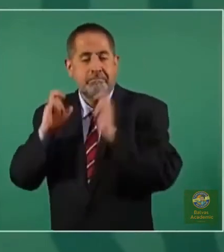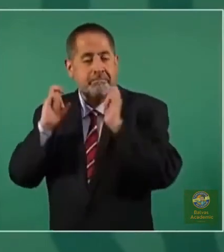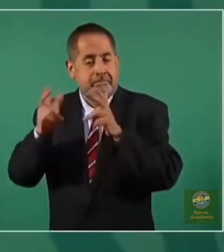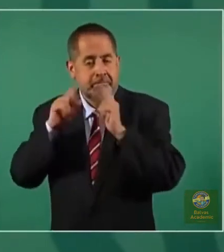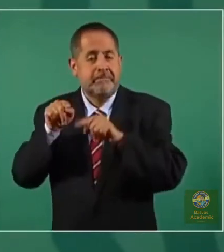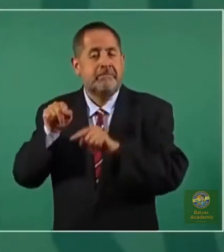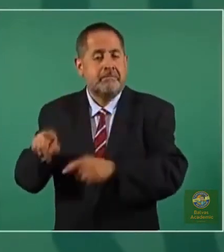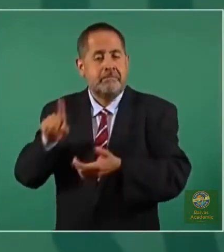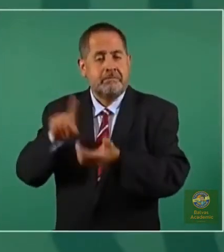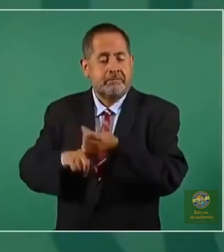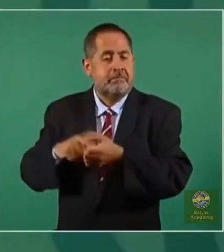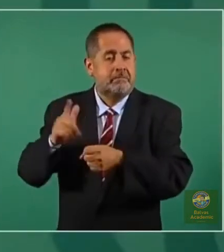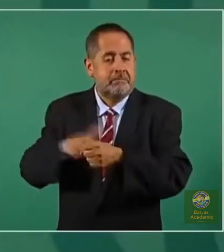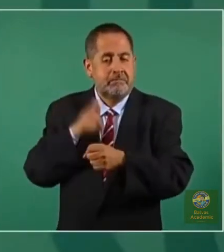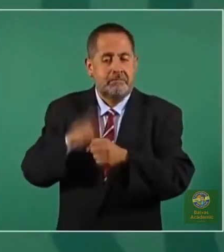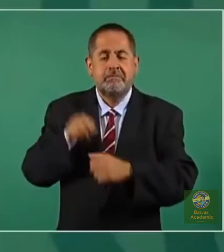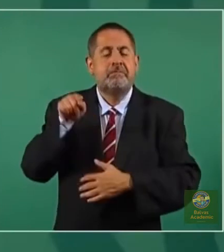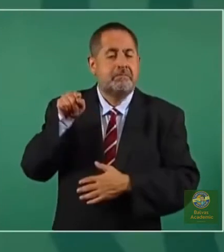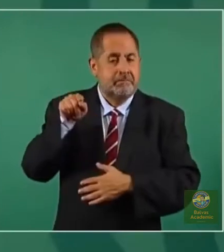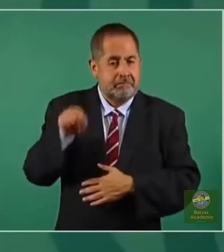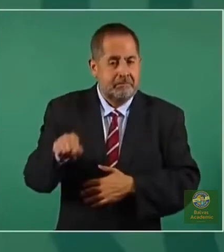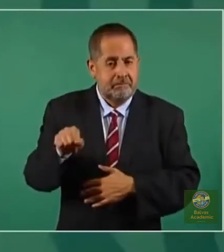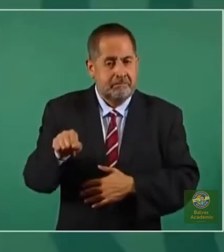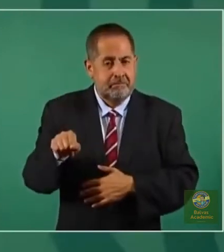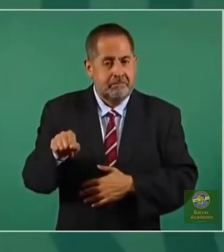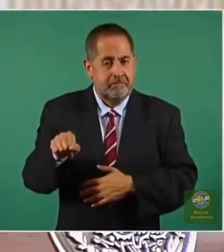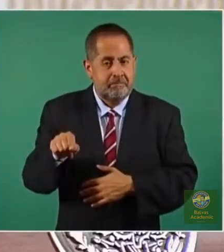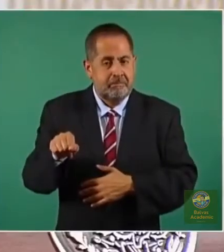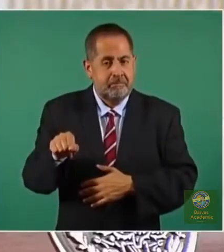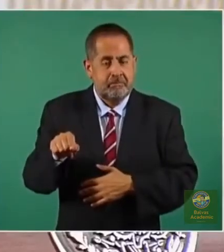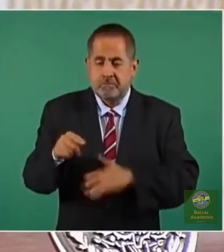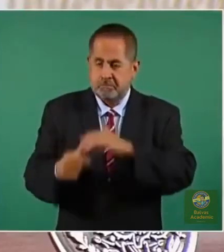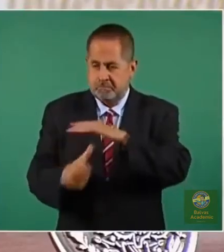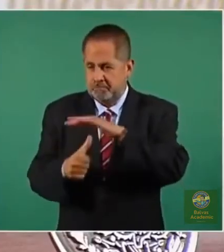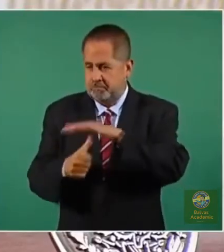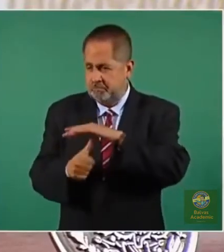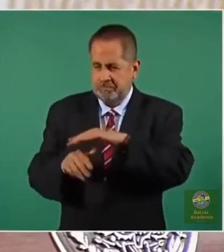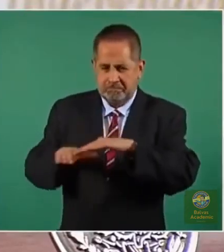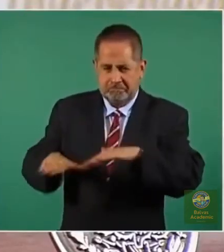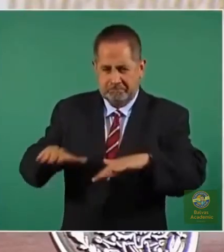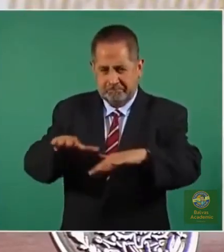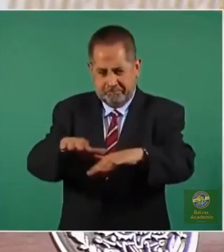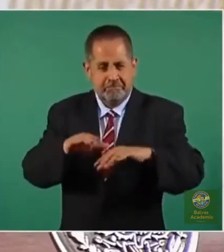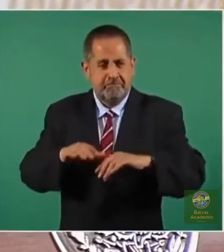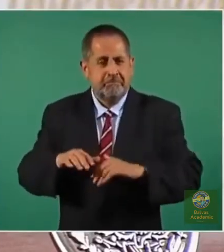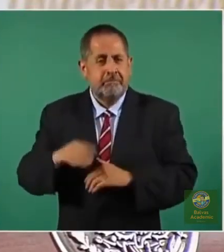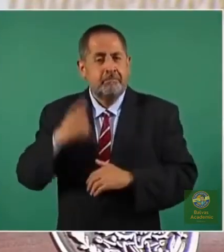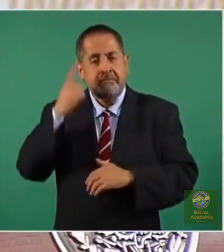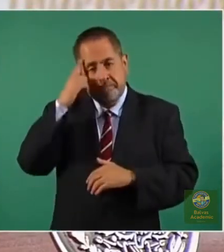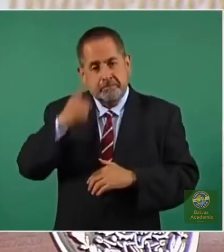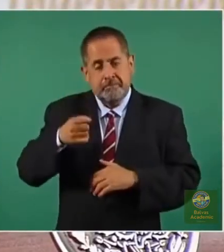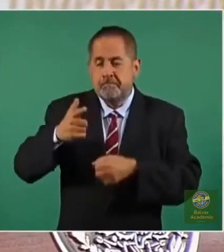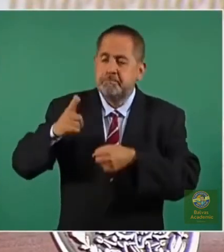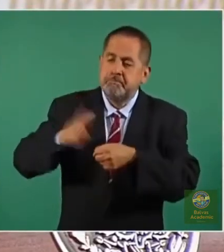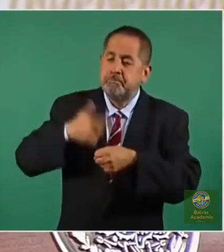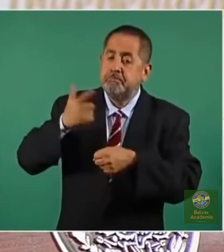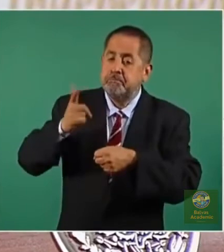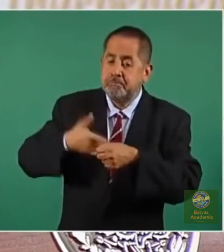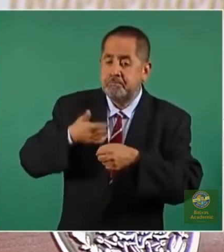Chiapas, en los altos, son mesas para tomar